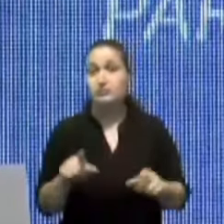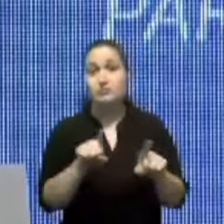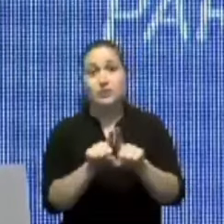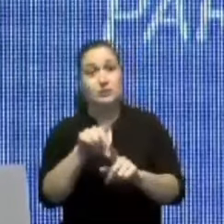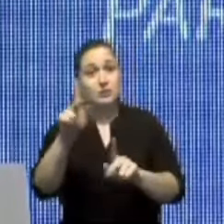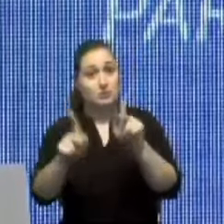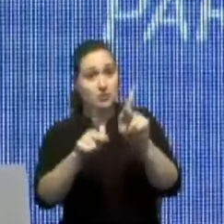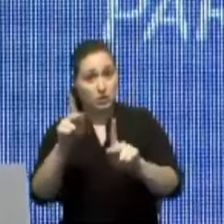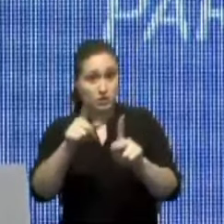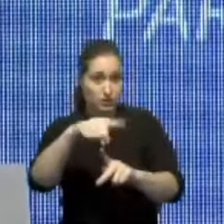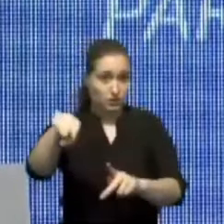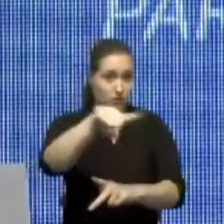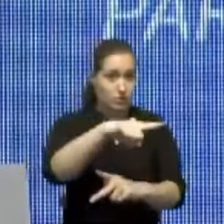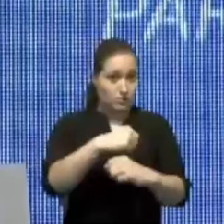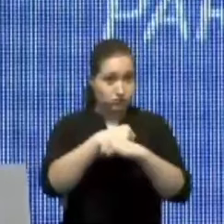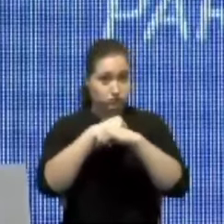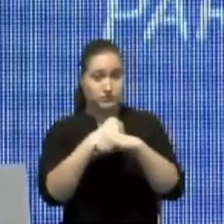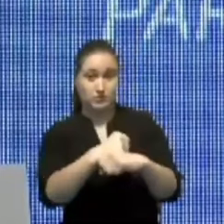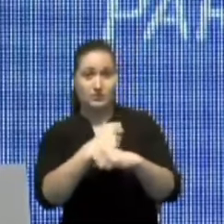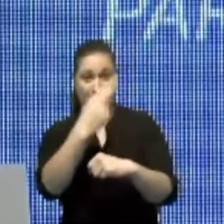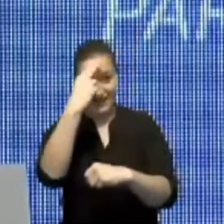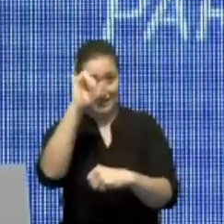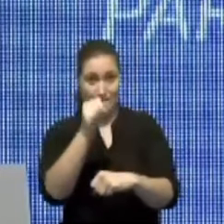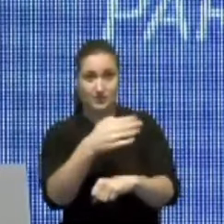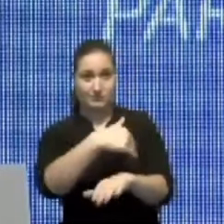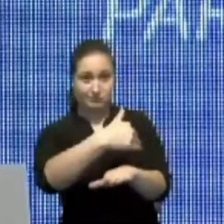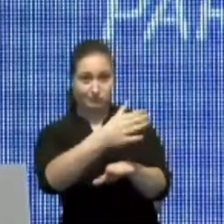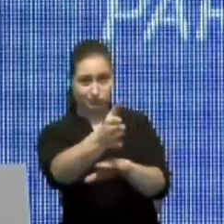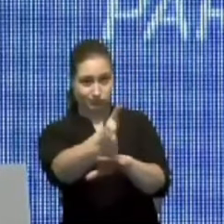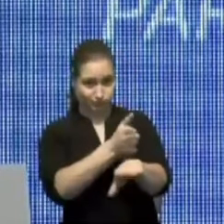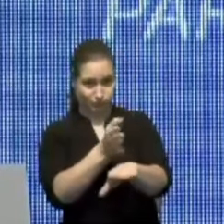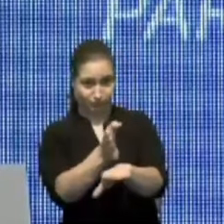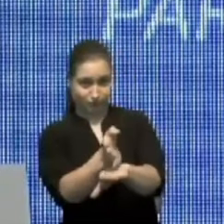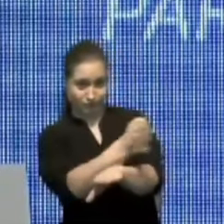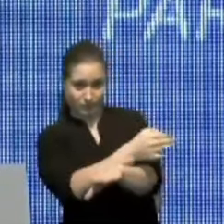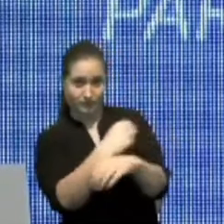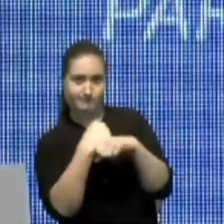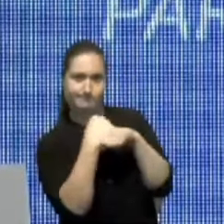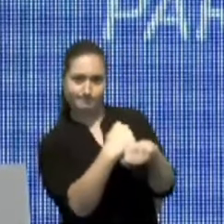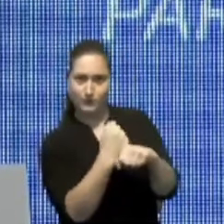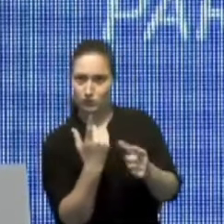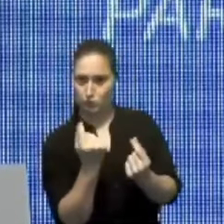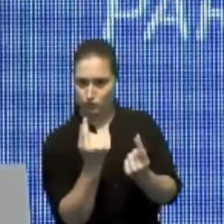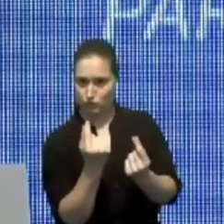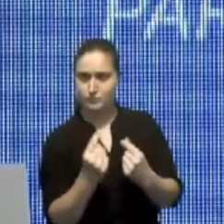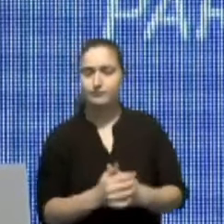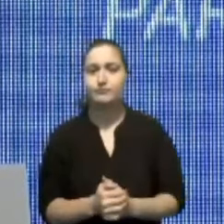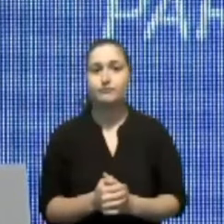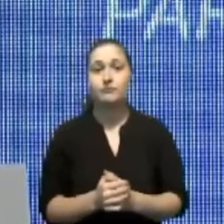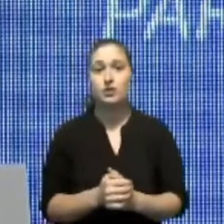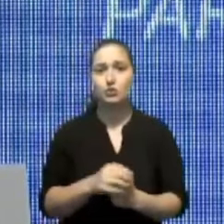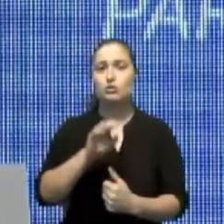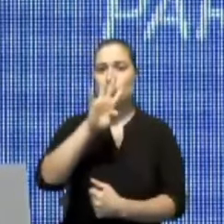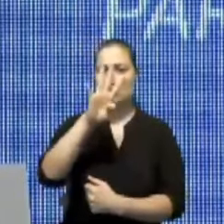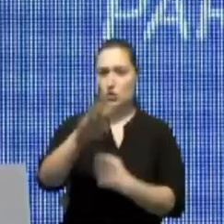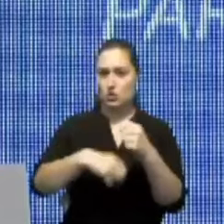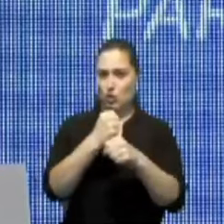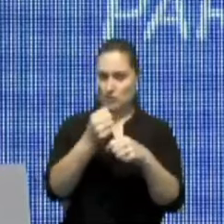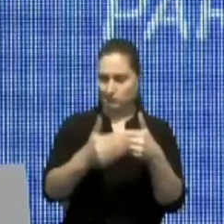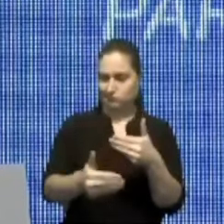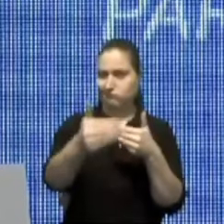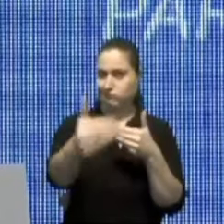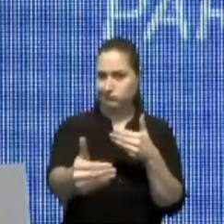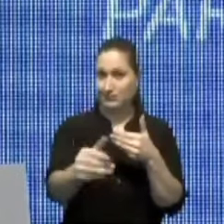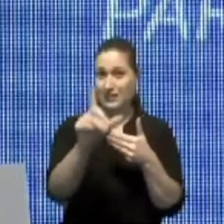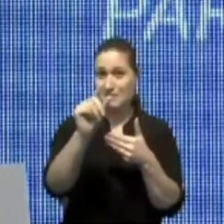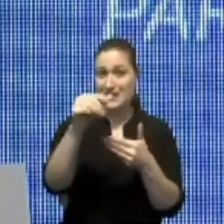soberanía de nuestra frontera proponemos lo siguiente, incorporar durante los próximos cuatro años más de